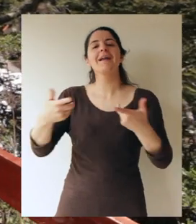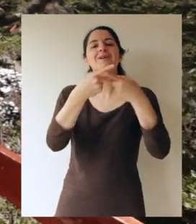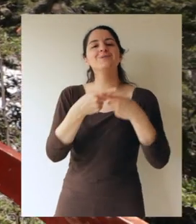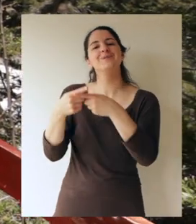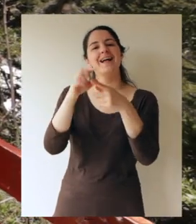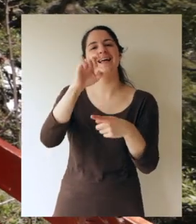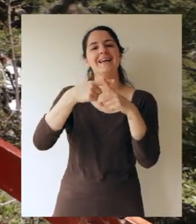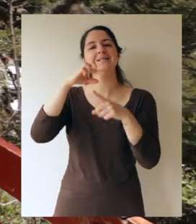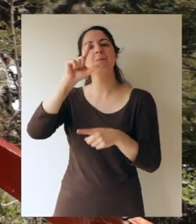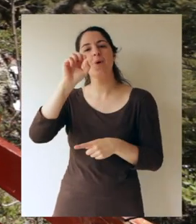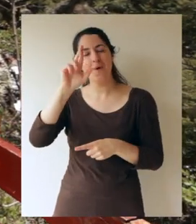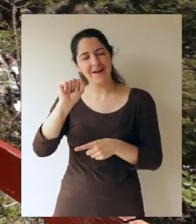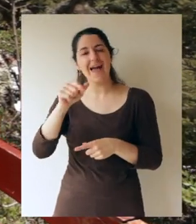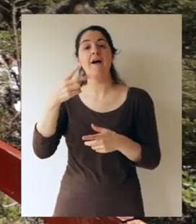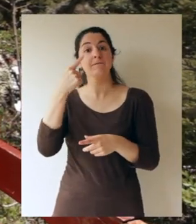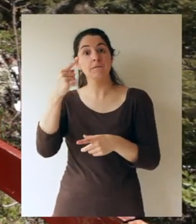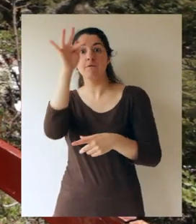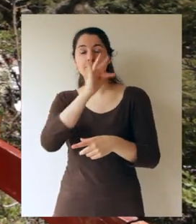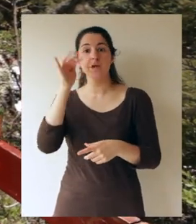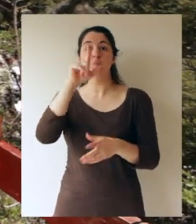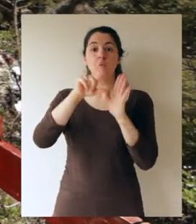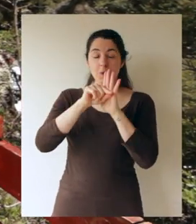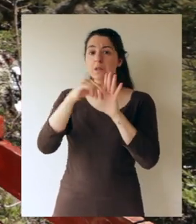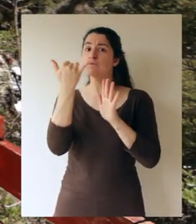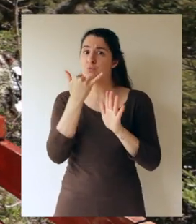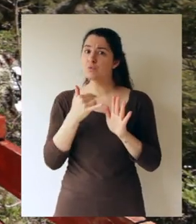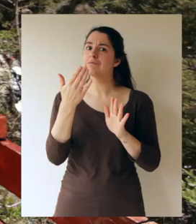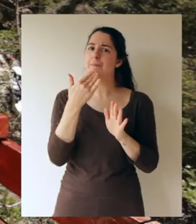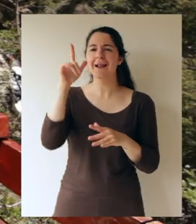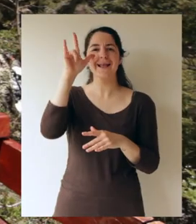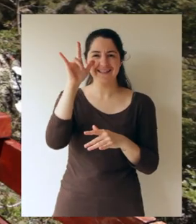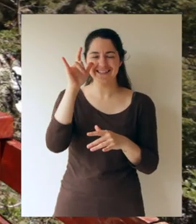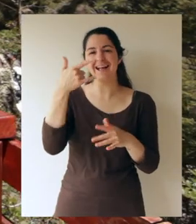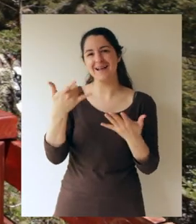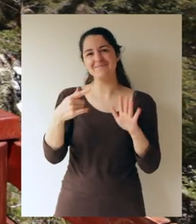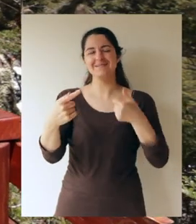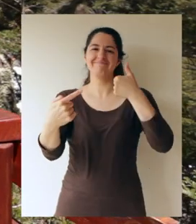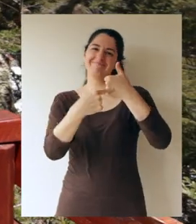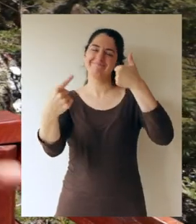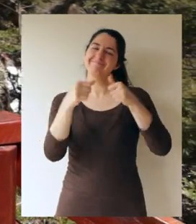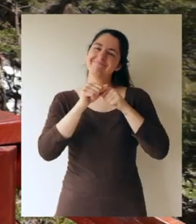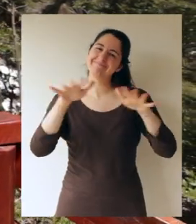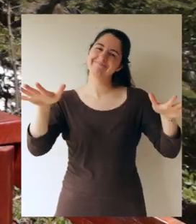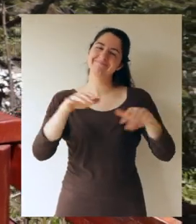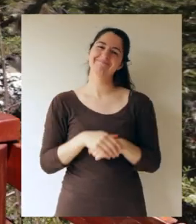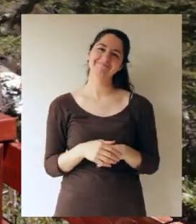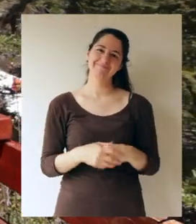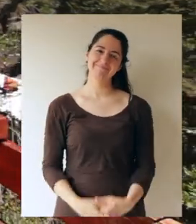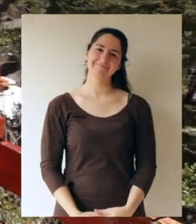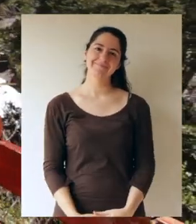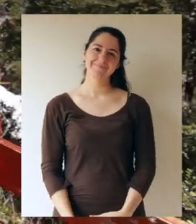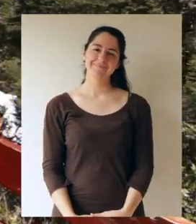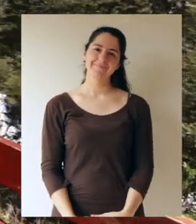de Explora los Ríos. Síguenos en Facebook, Twitter, YouTube y también Instagram. Dale me gusta a nuestro contenido y compártelo.